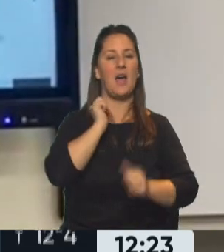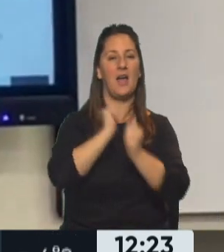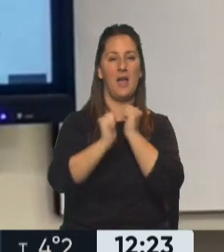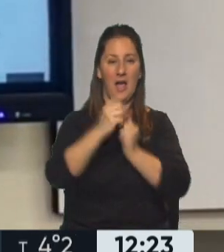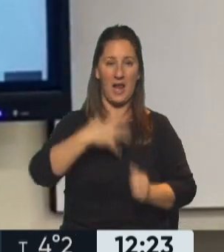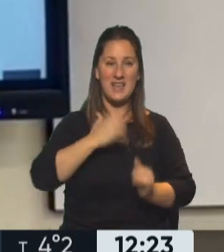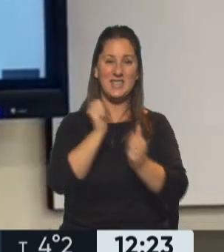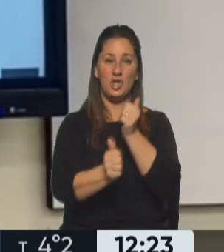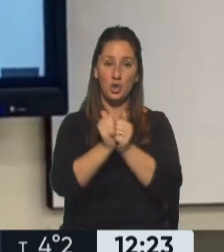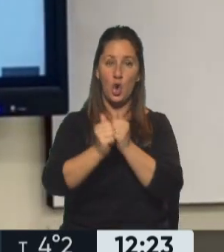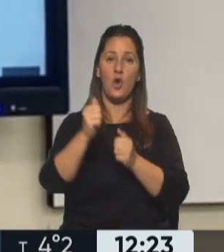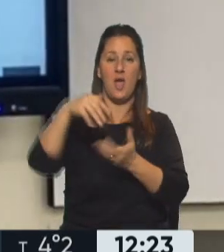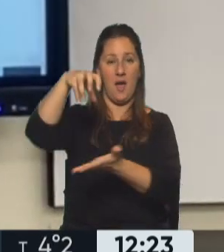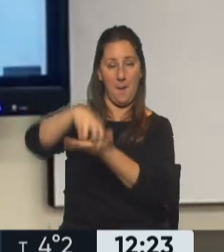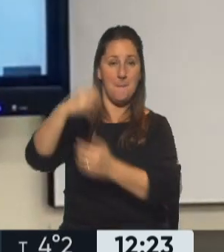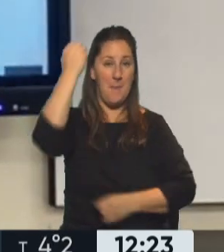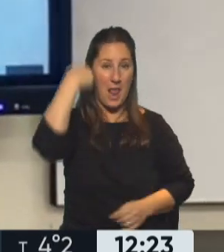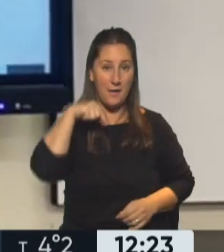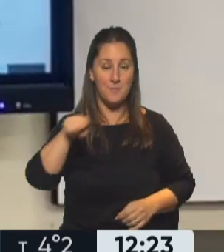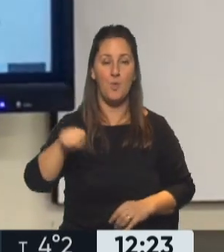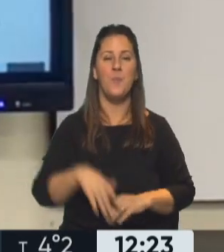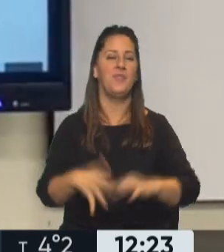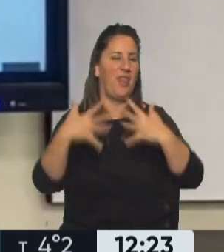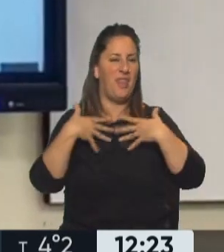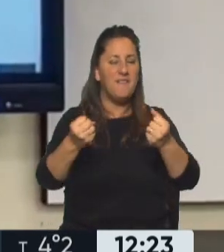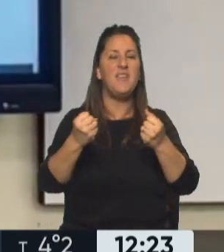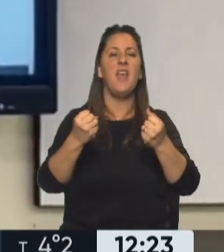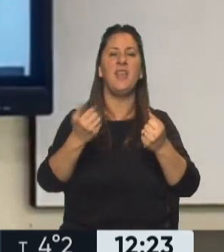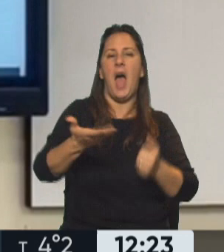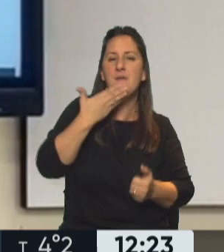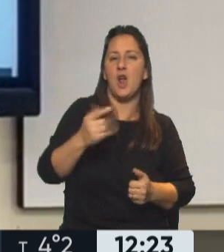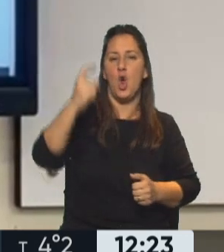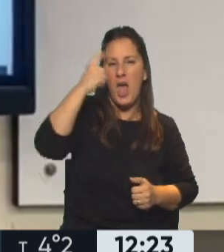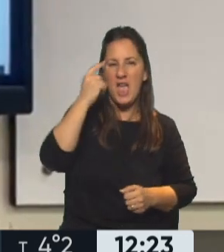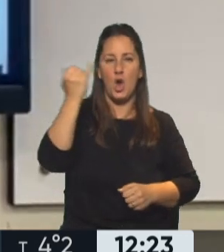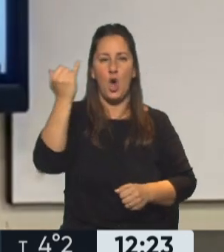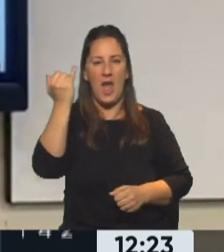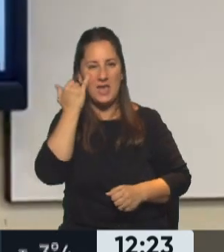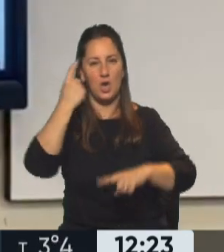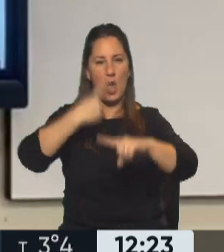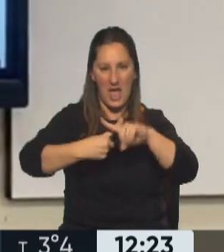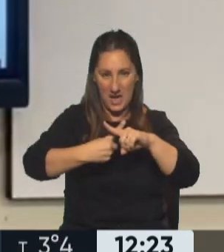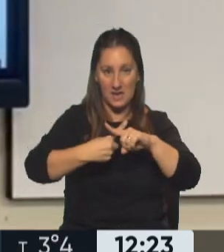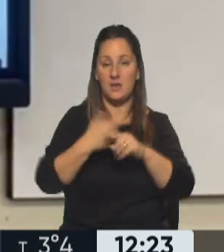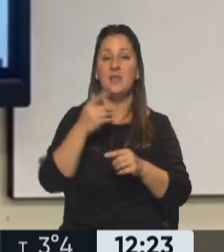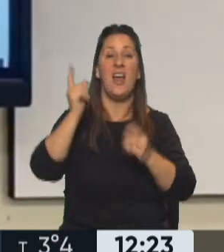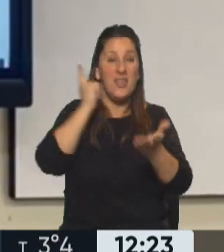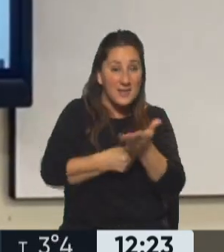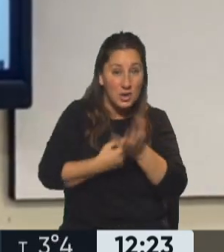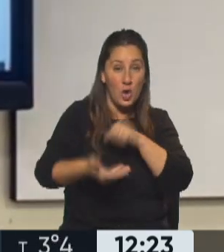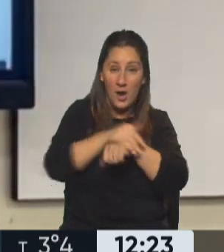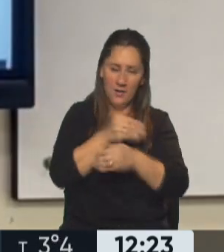en la escuela normal 6 aquí en Palermo. Defensora del lenguaje inclusivo, rechaza la decisión del gobierno porteño.